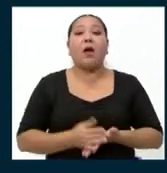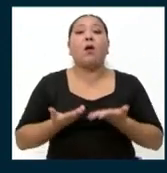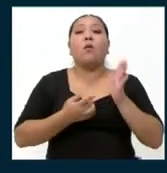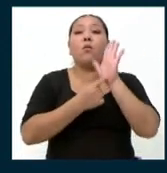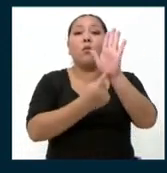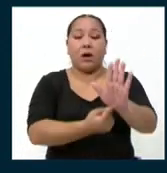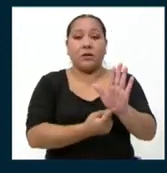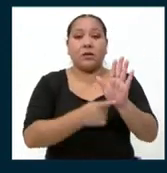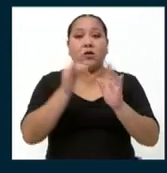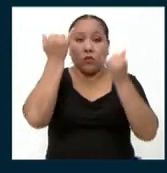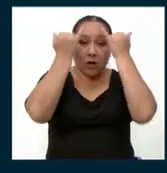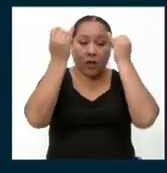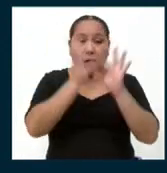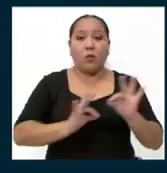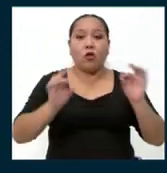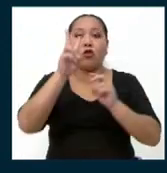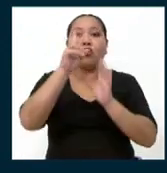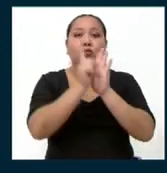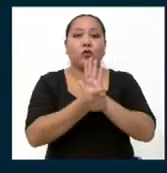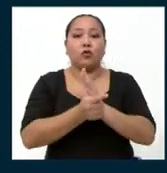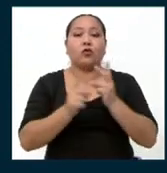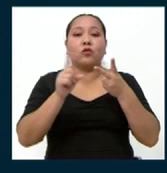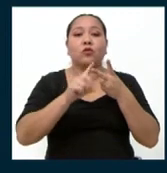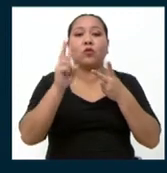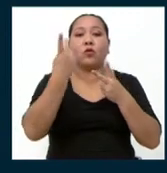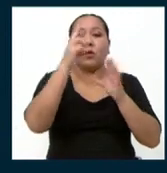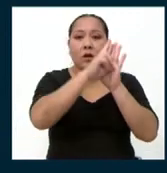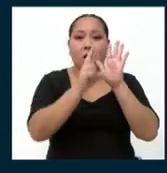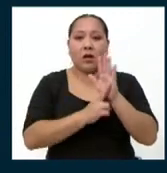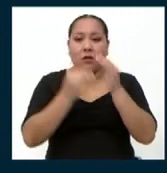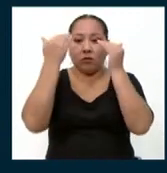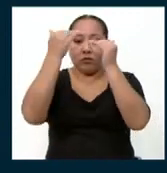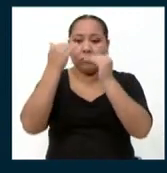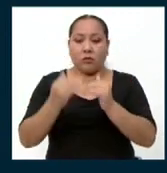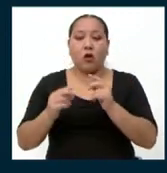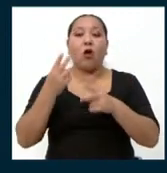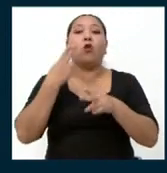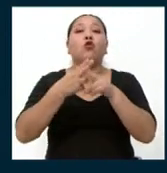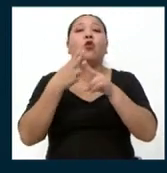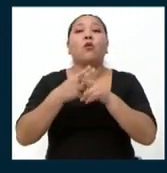en dos minutos. Segunda regla, se comienza por orden alfabético.